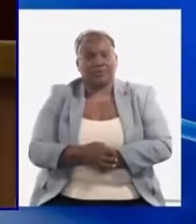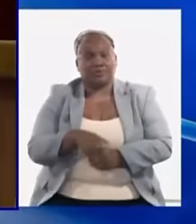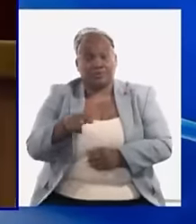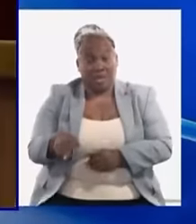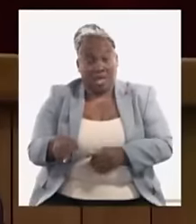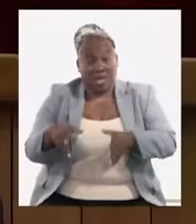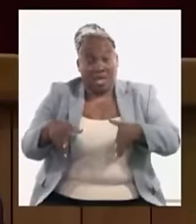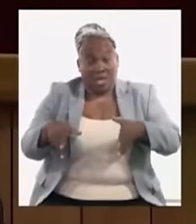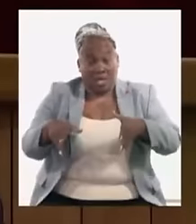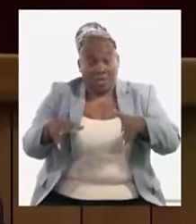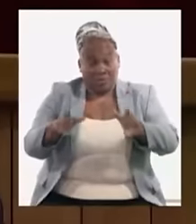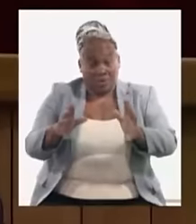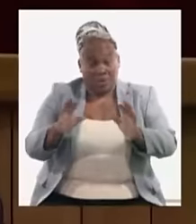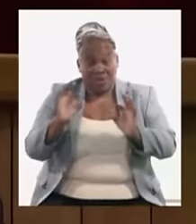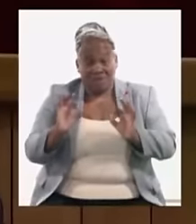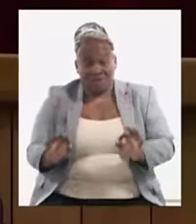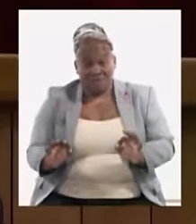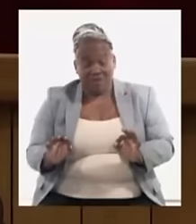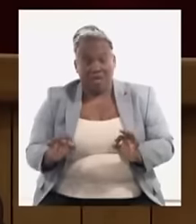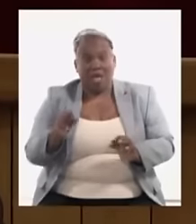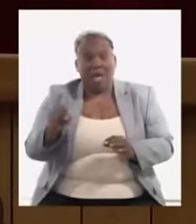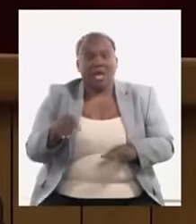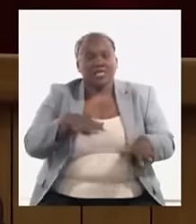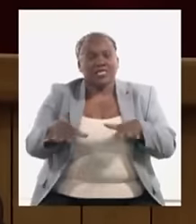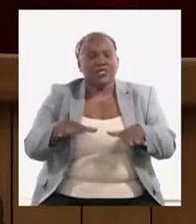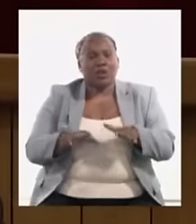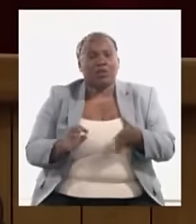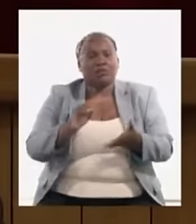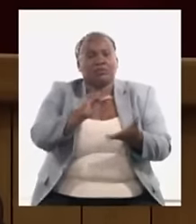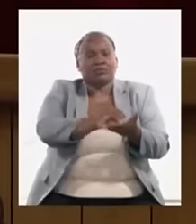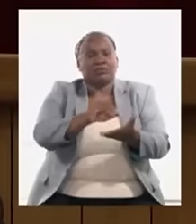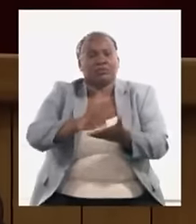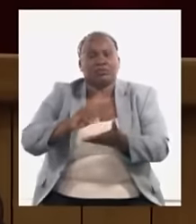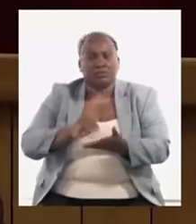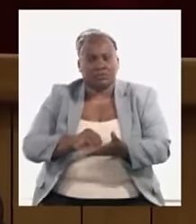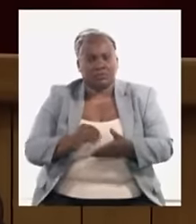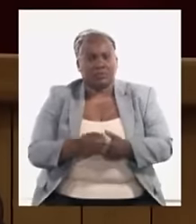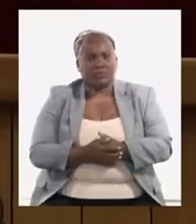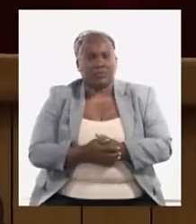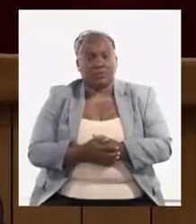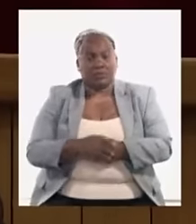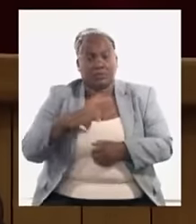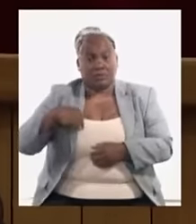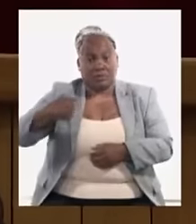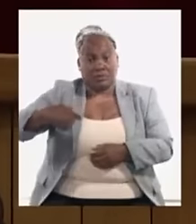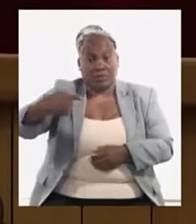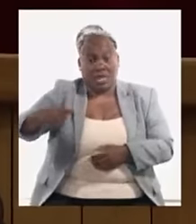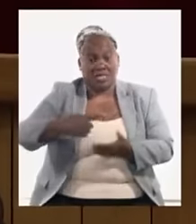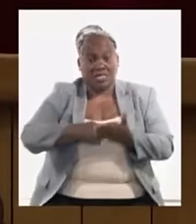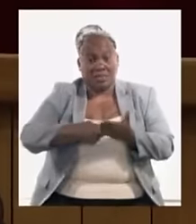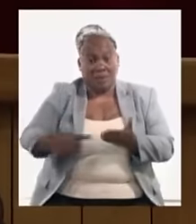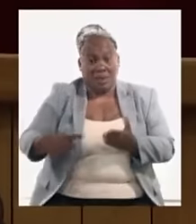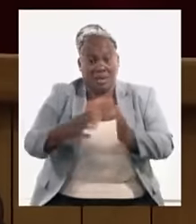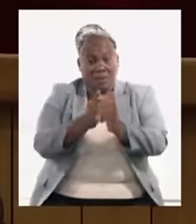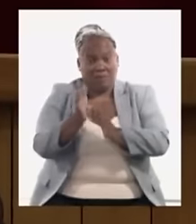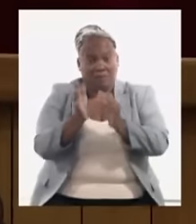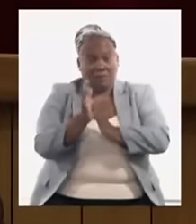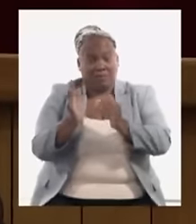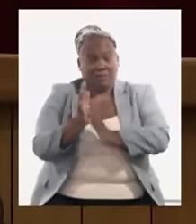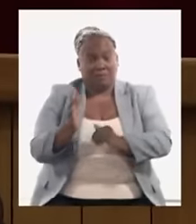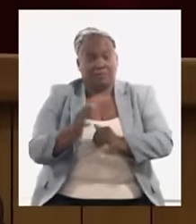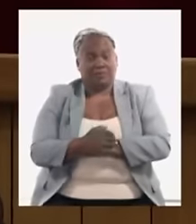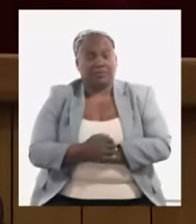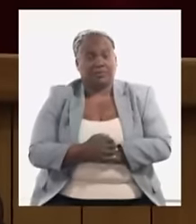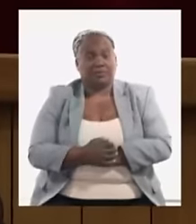entre las acciones que implementaremos en los próximos semanas y meses de una manera